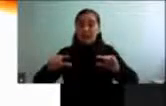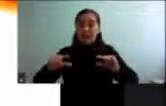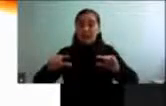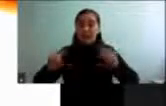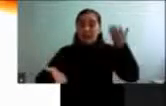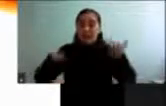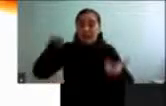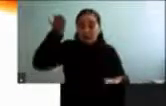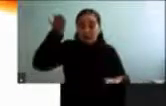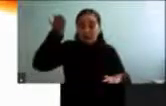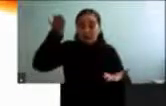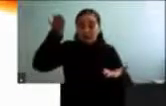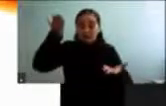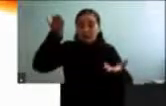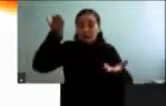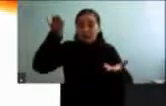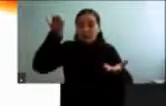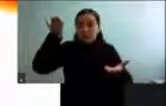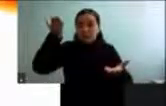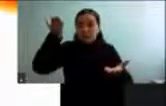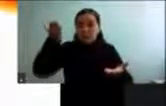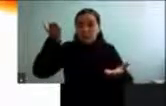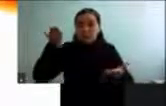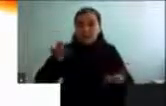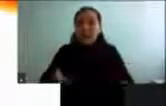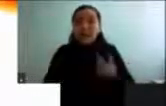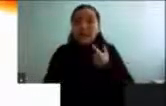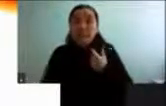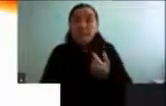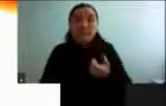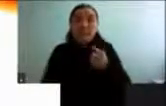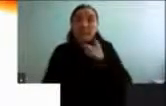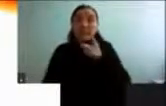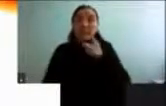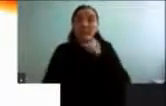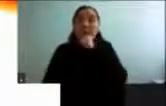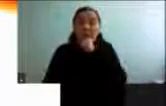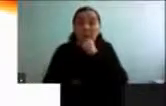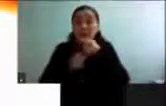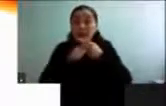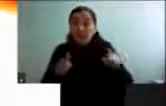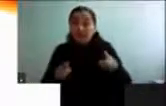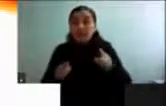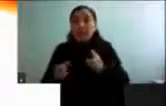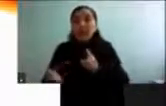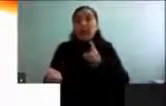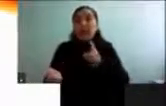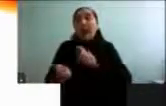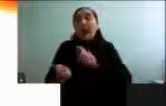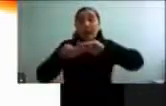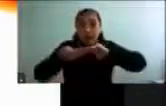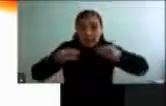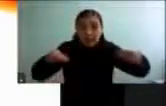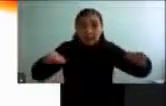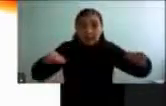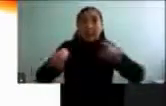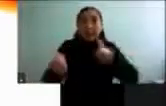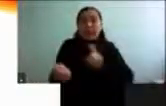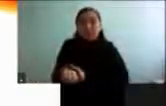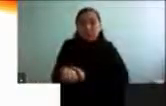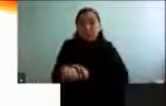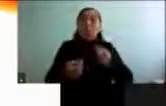vejeces no es casual. Tiene que ver, por supuesto, con la herencia genética, o las decisiones que la gente va tomando